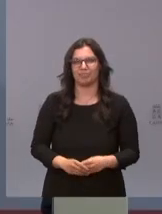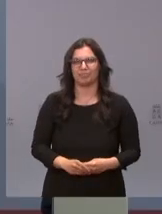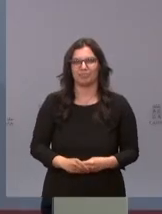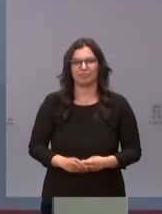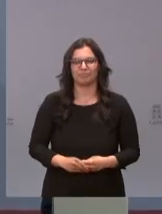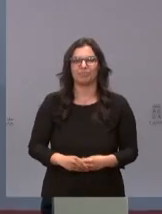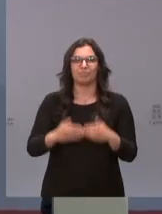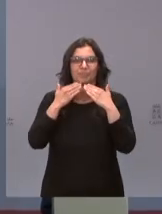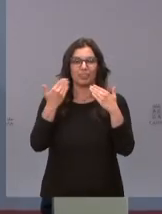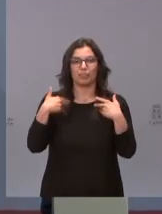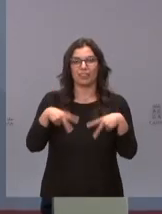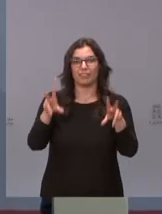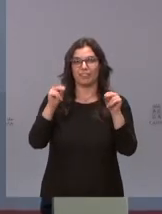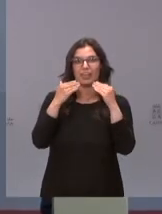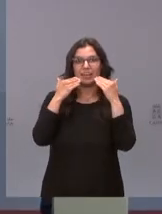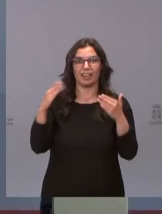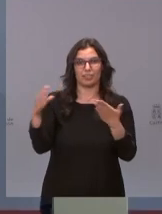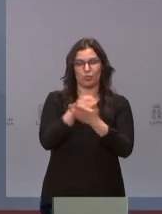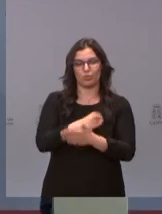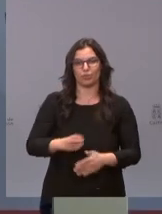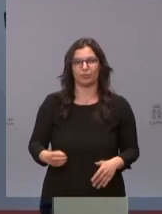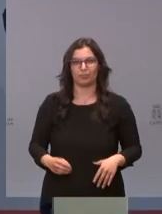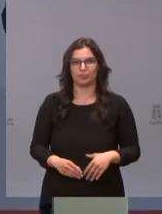muy bien pues terminamos aquí muchas gracias a todos